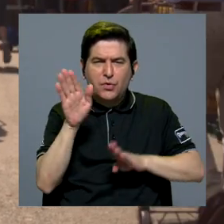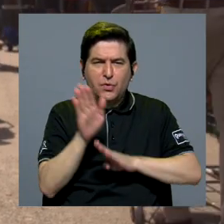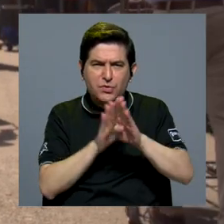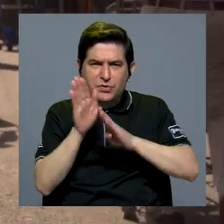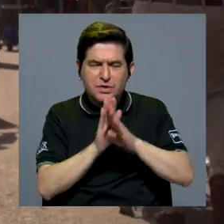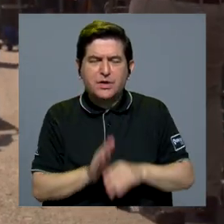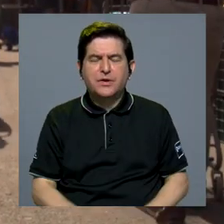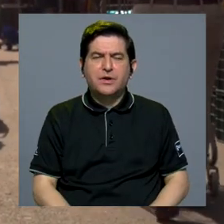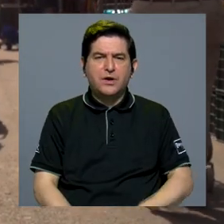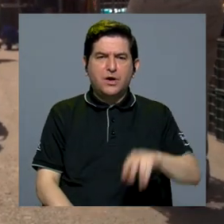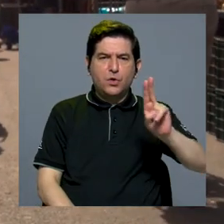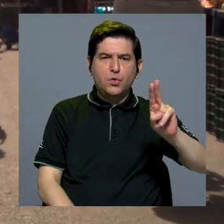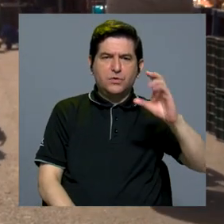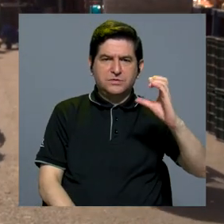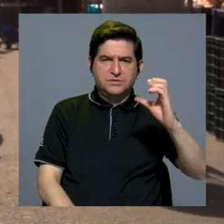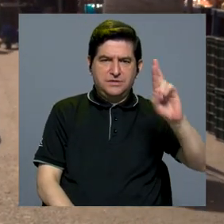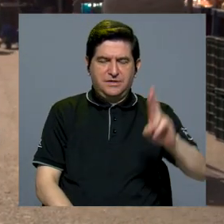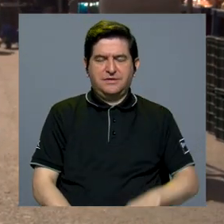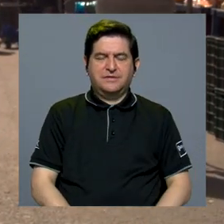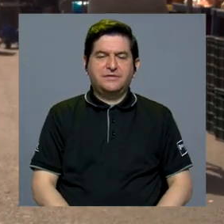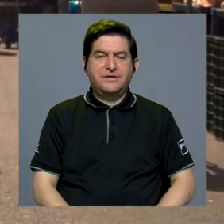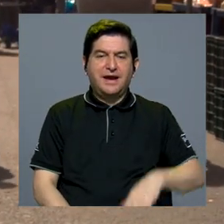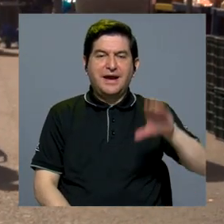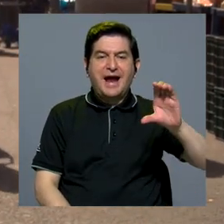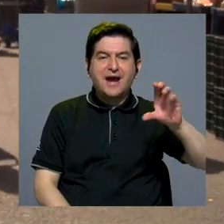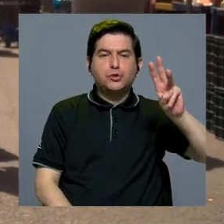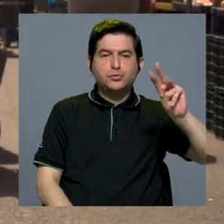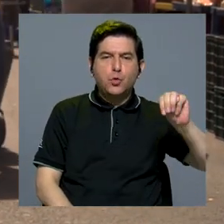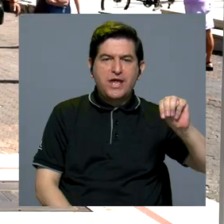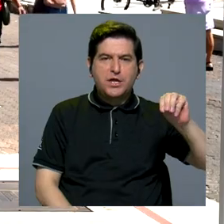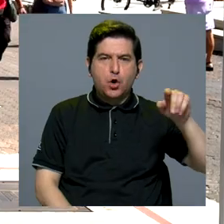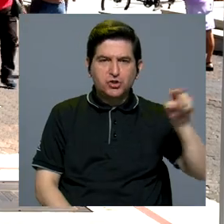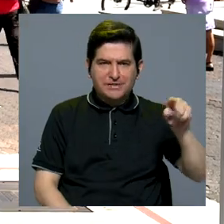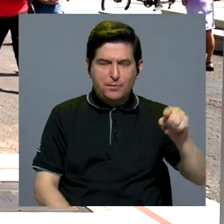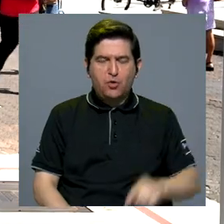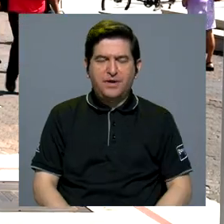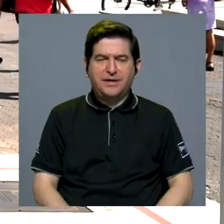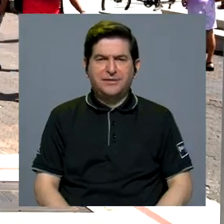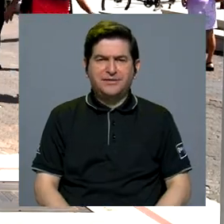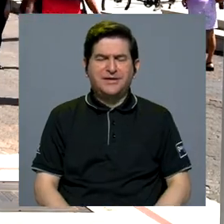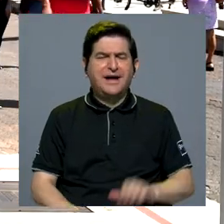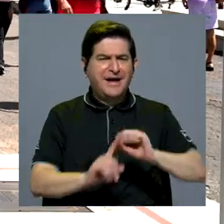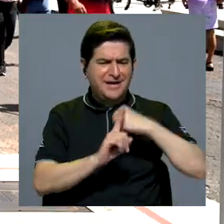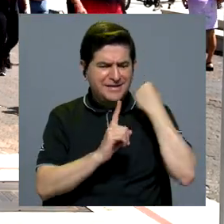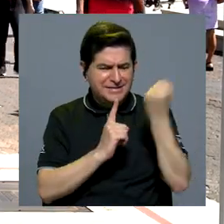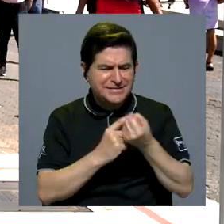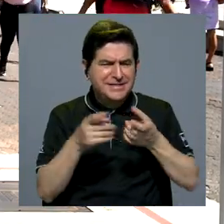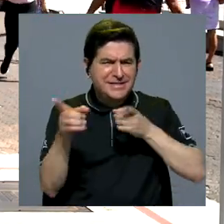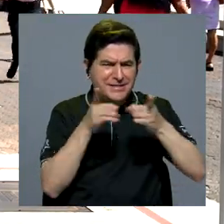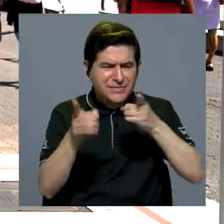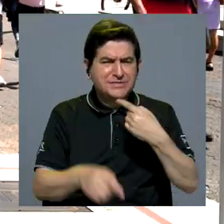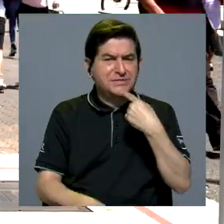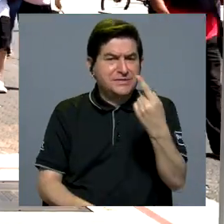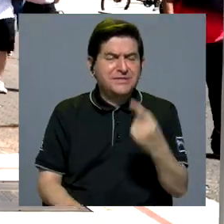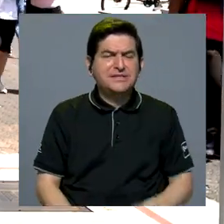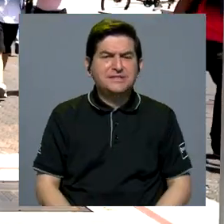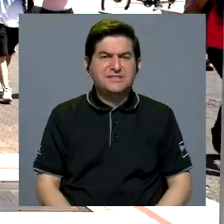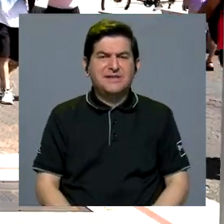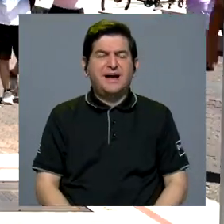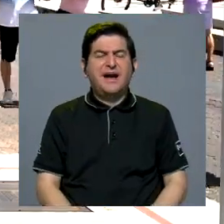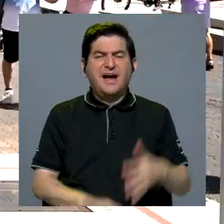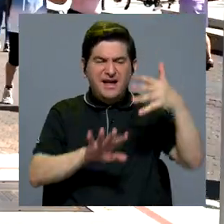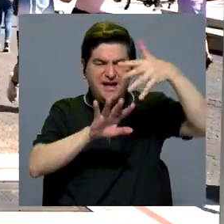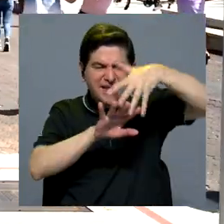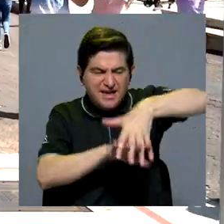Desarrollo de la Universidad de Costa Rica, Carlos Murillo Zamora, aseguró que la situación descrita responde a la integración